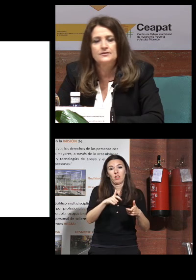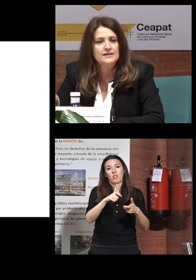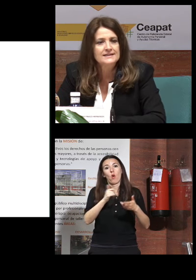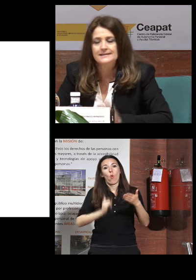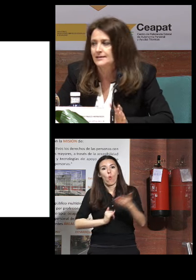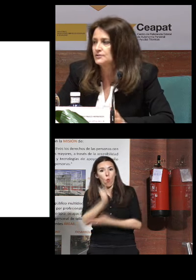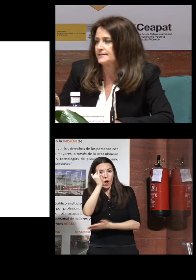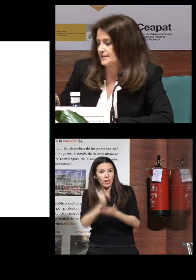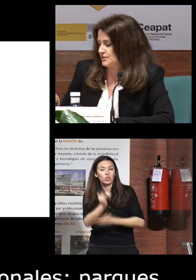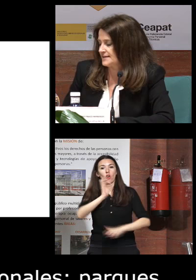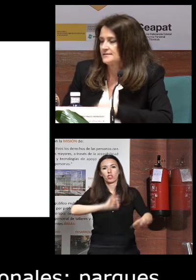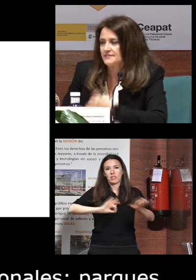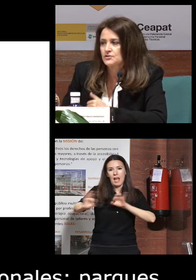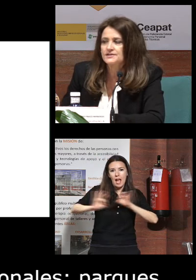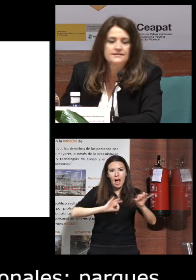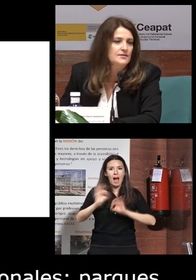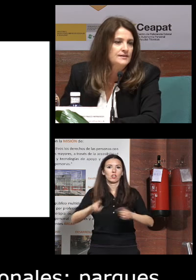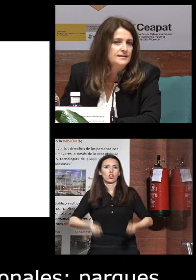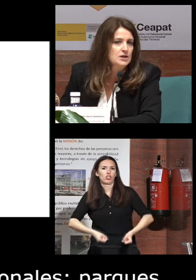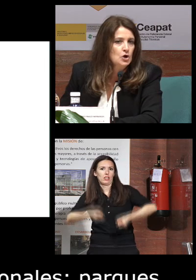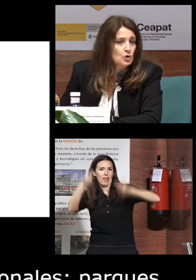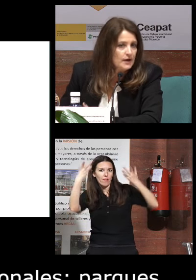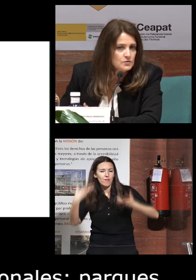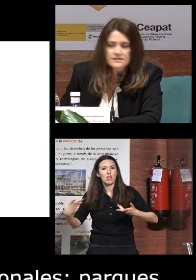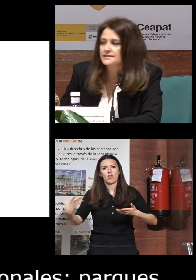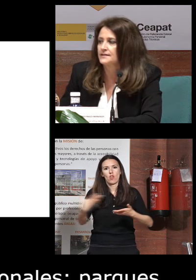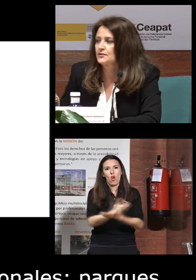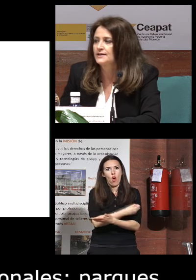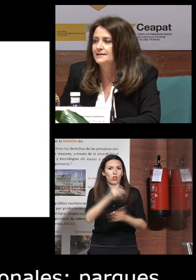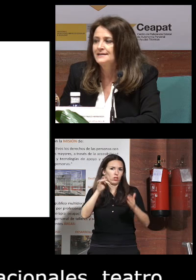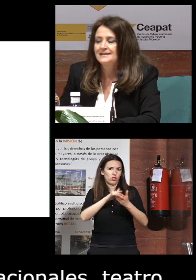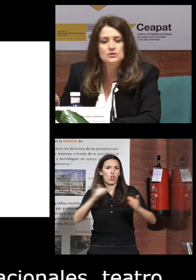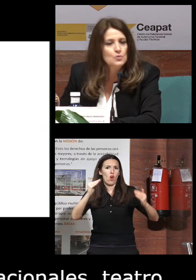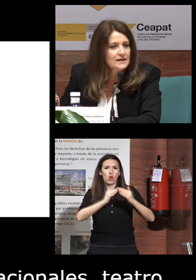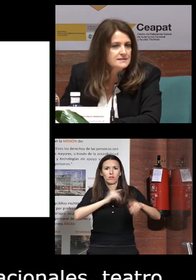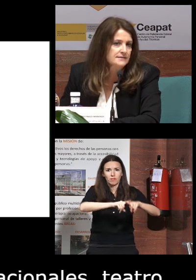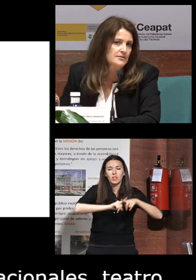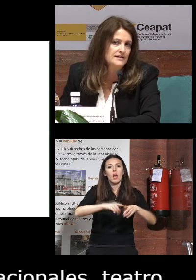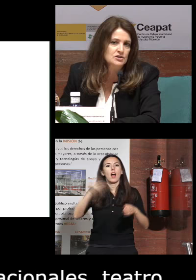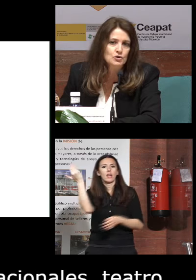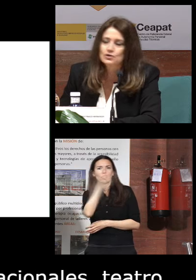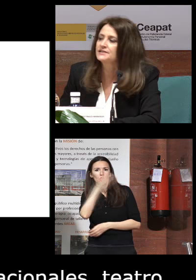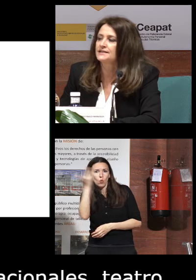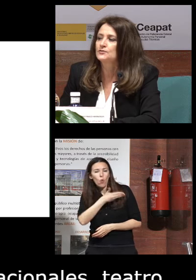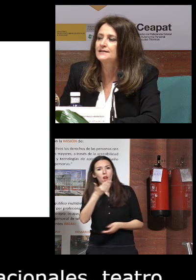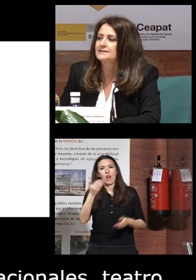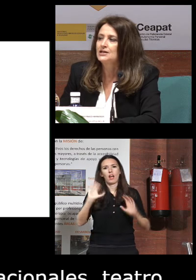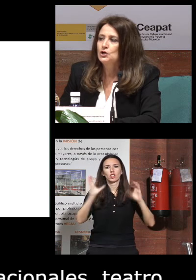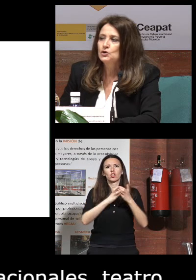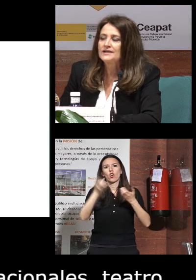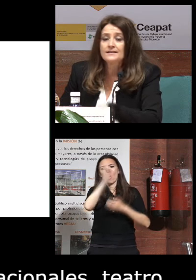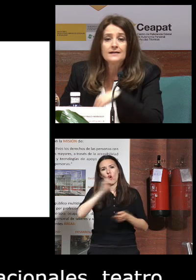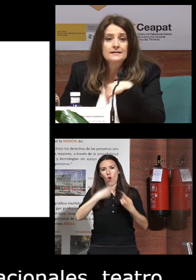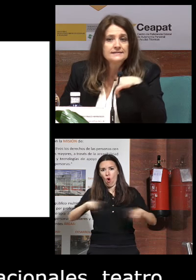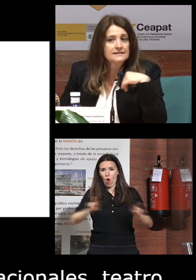intergeneracionales teatro intergeneracional edificios intergeneracionales cohousing intergeneracional escuelas intergeneracionales coros intergeneracionales